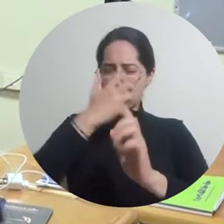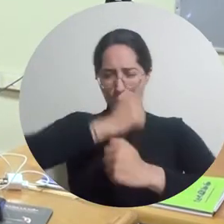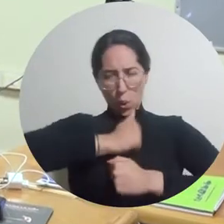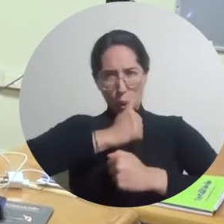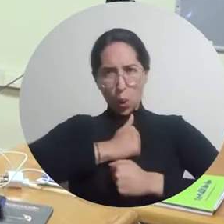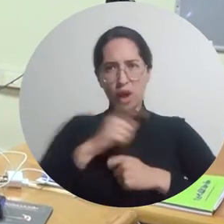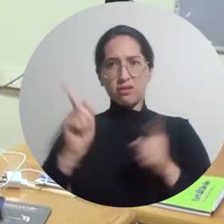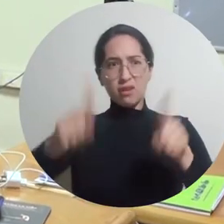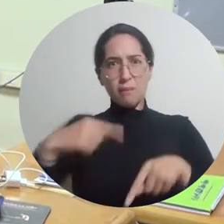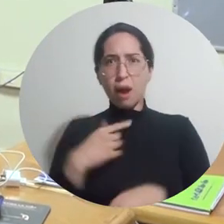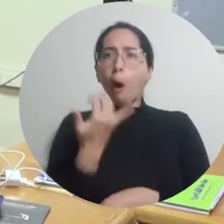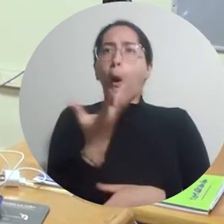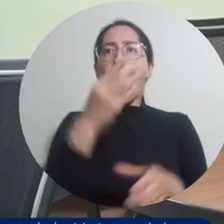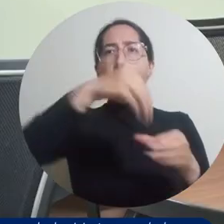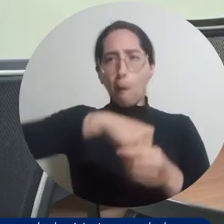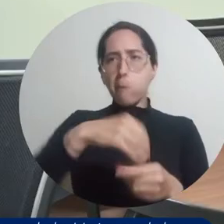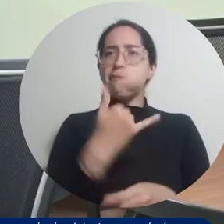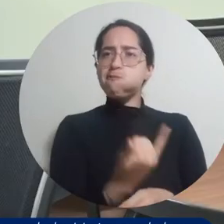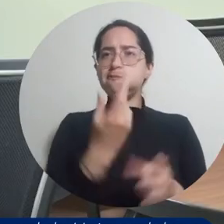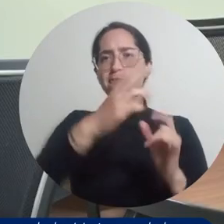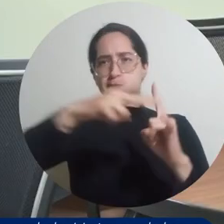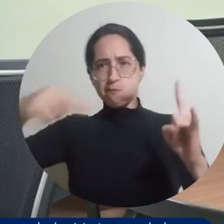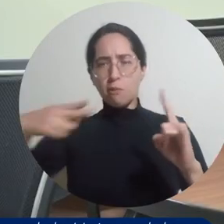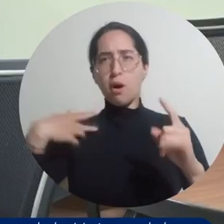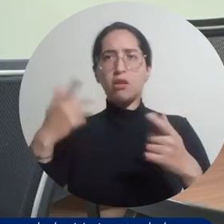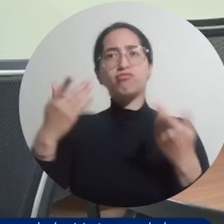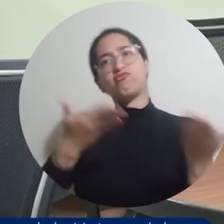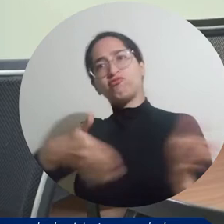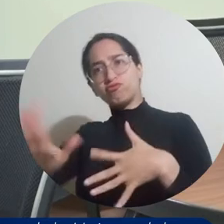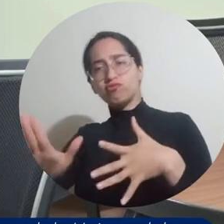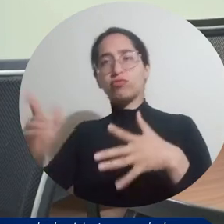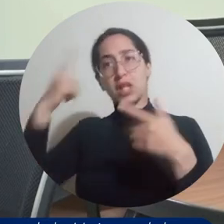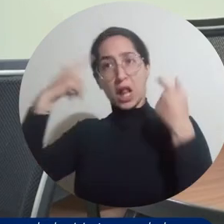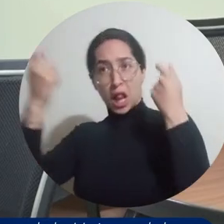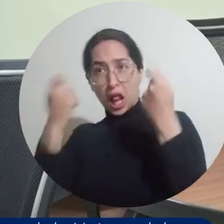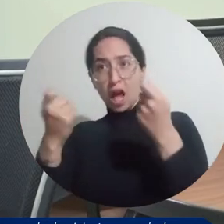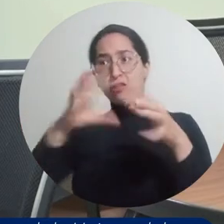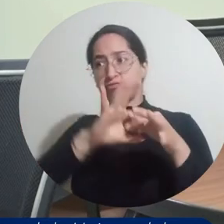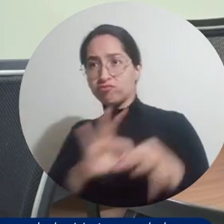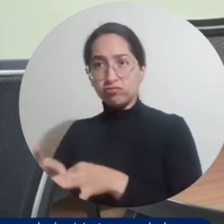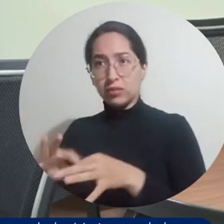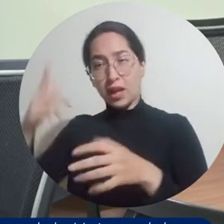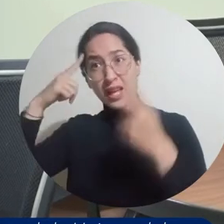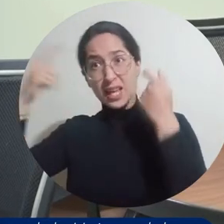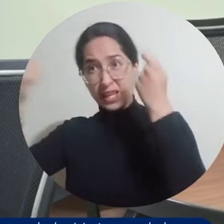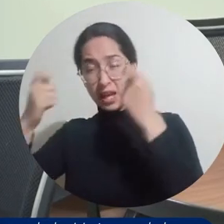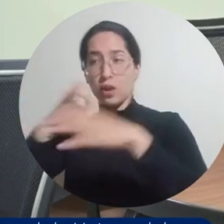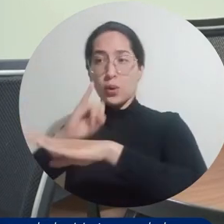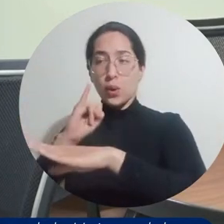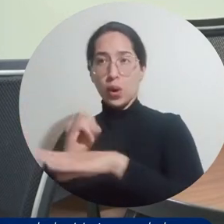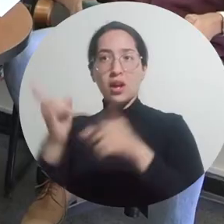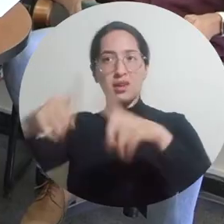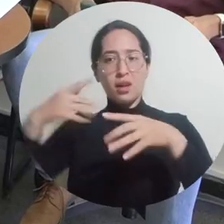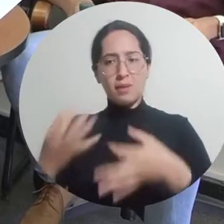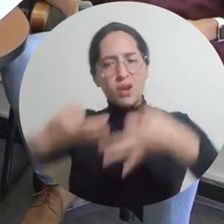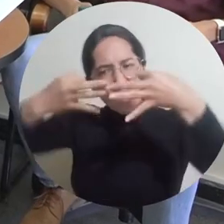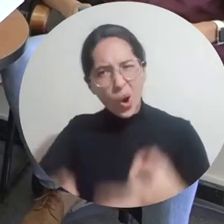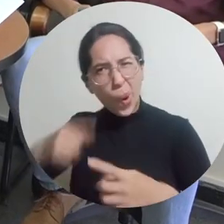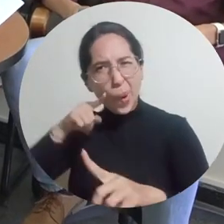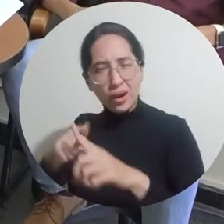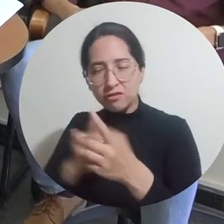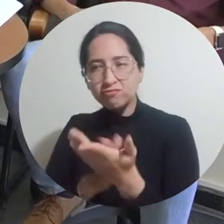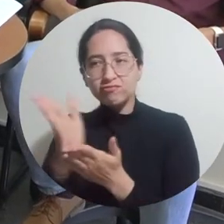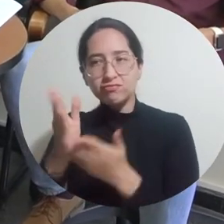tiene una planeación estratégica articulada con la gestión institucional y el aseguramiento de la calidad. Es muy